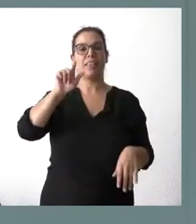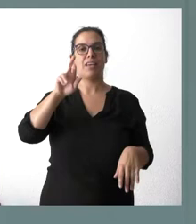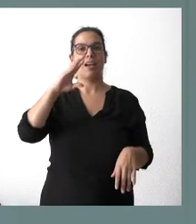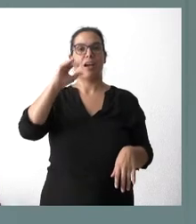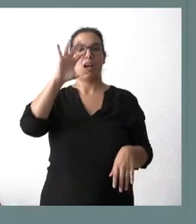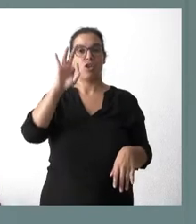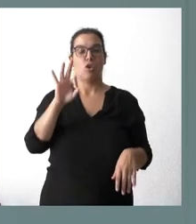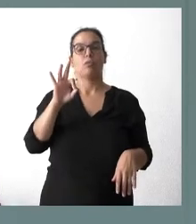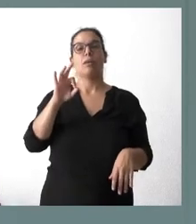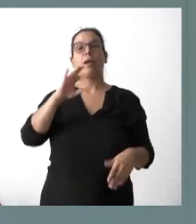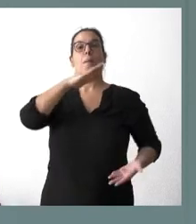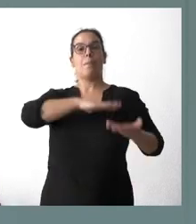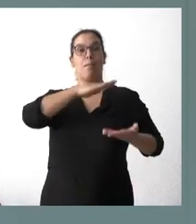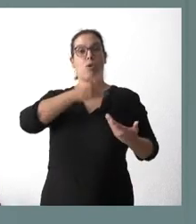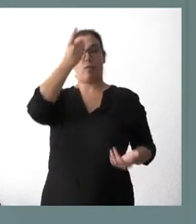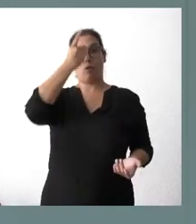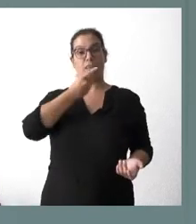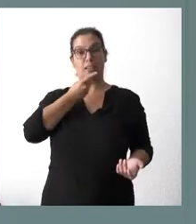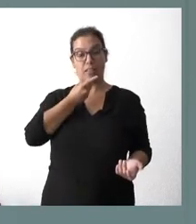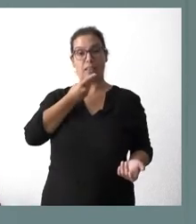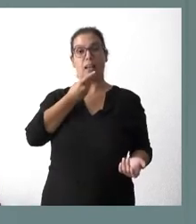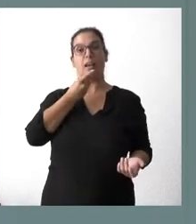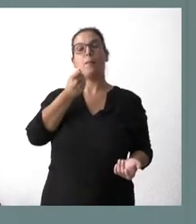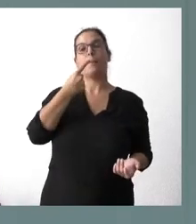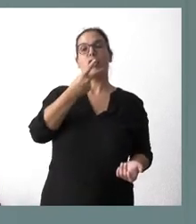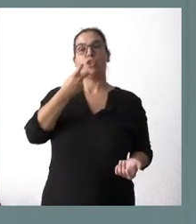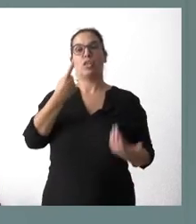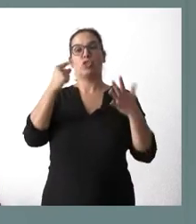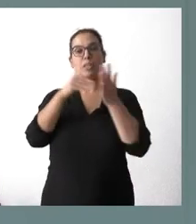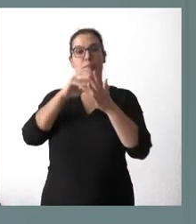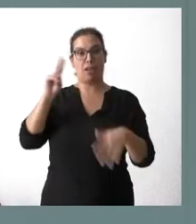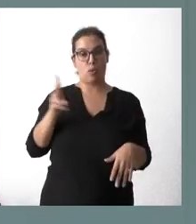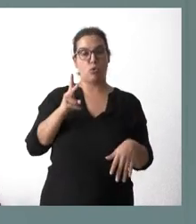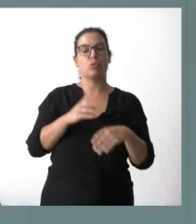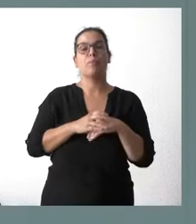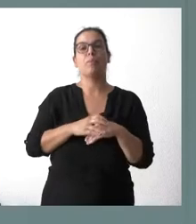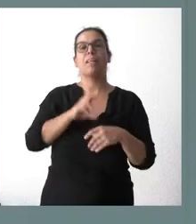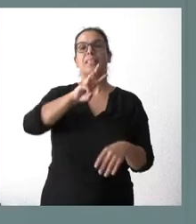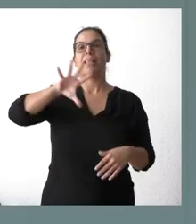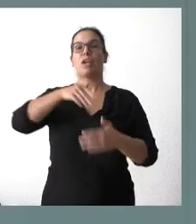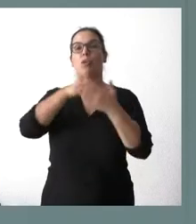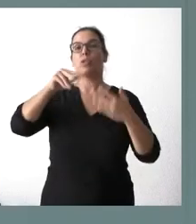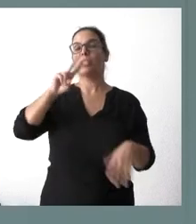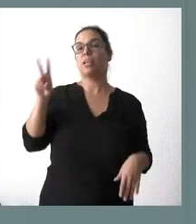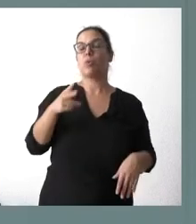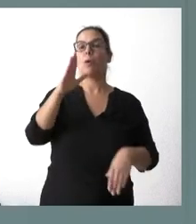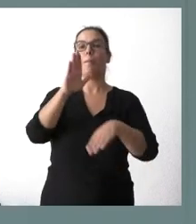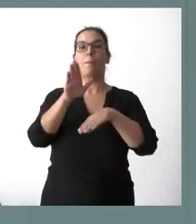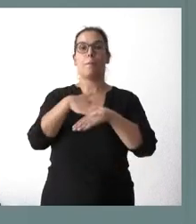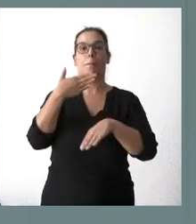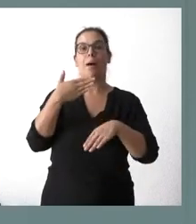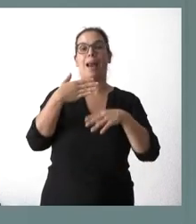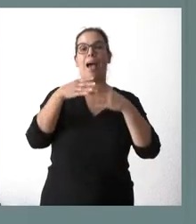su mamógrafo digital, el adquirir el mismo son 260.000 euros y 35 millones de euros para diversos